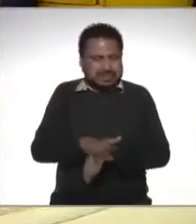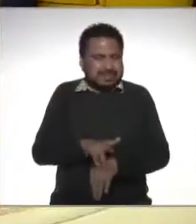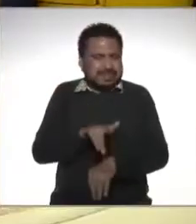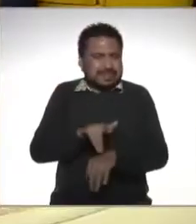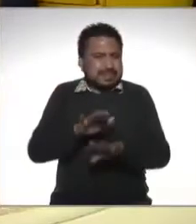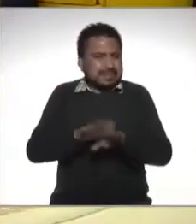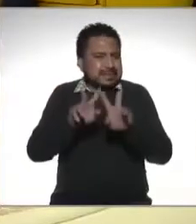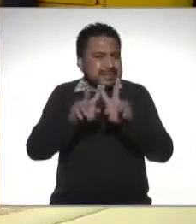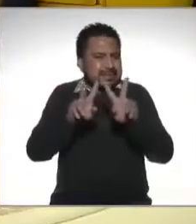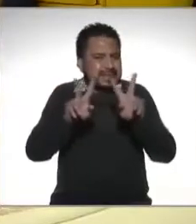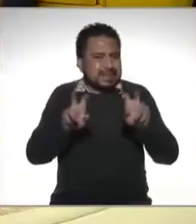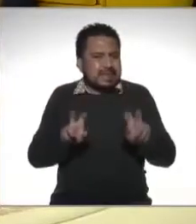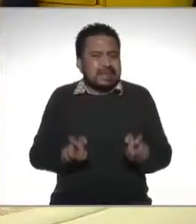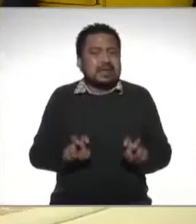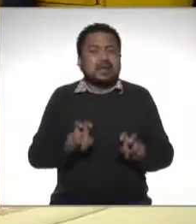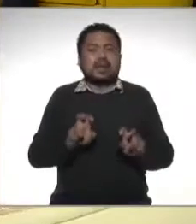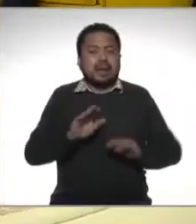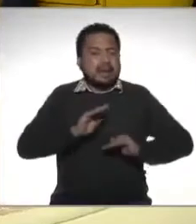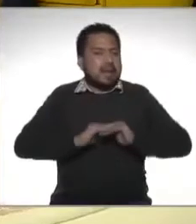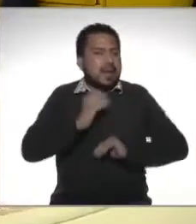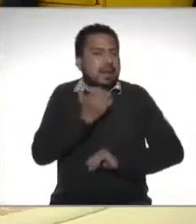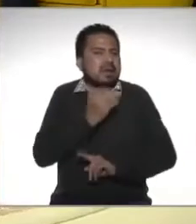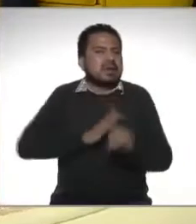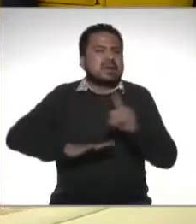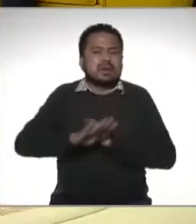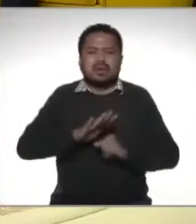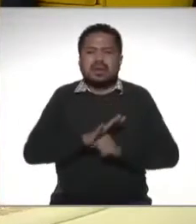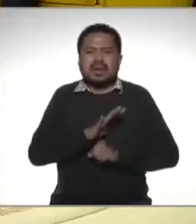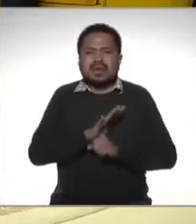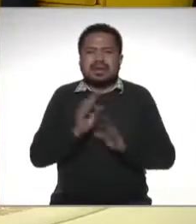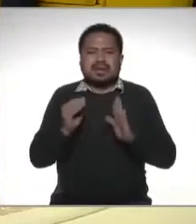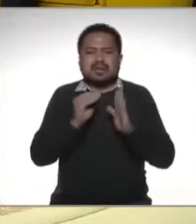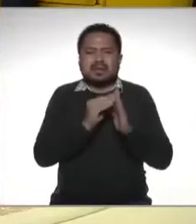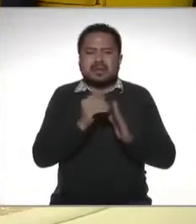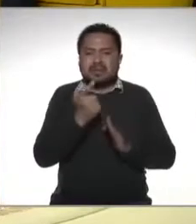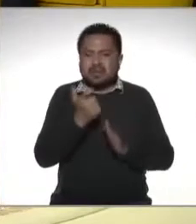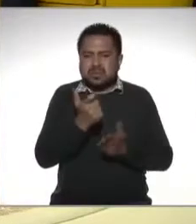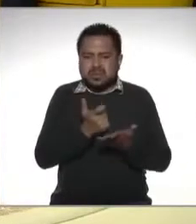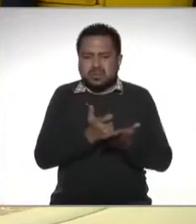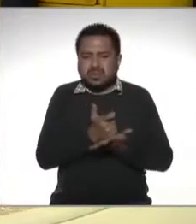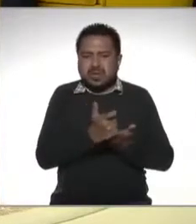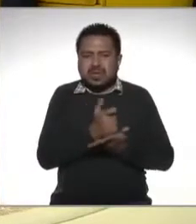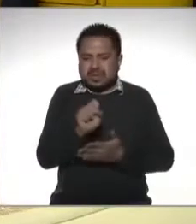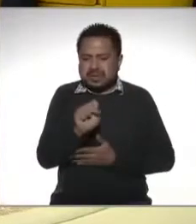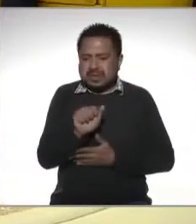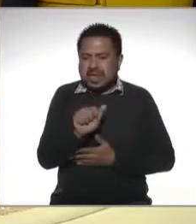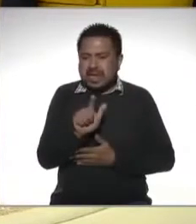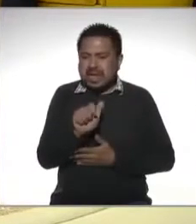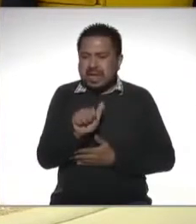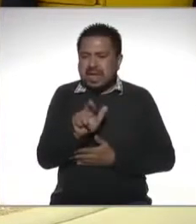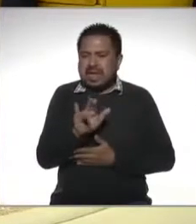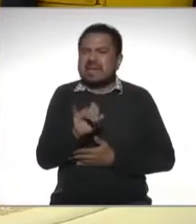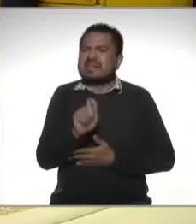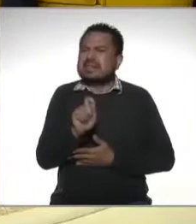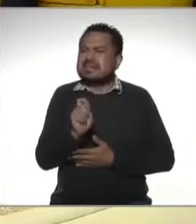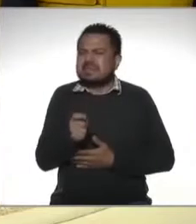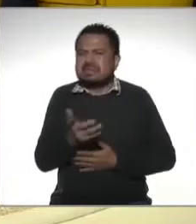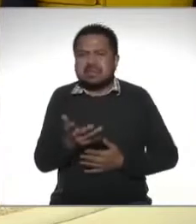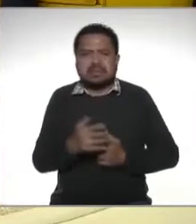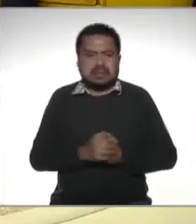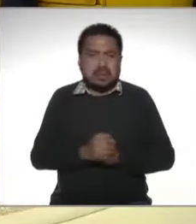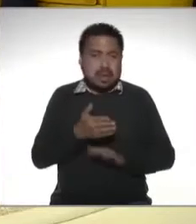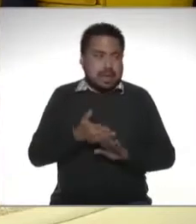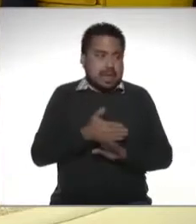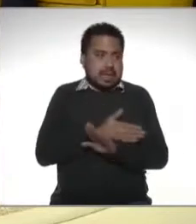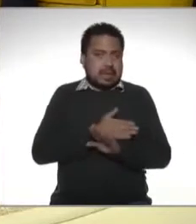lleno a los regímenes uno de los más comunes es el régimen de sueldos y salarios ¿a qué se refiere este? bueno antes